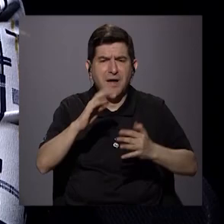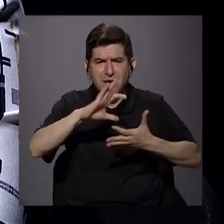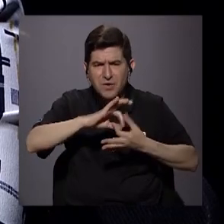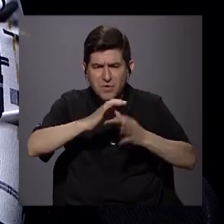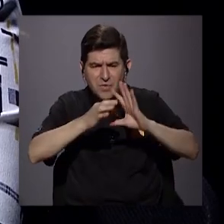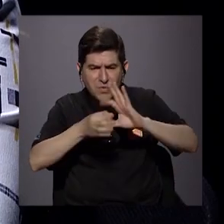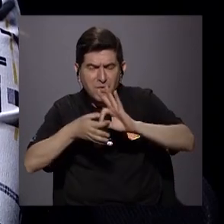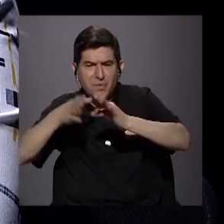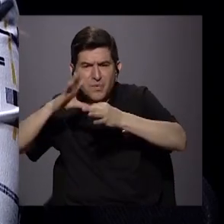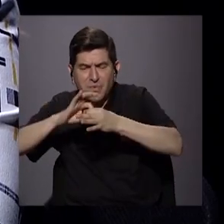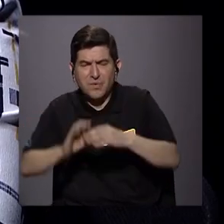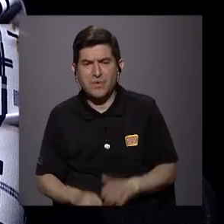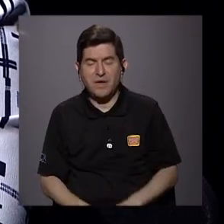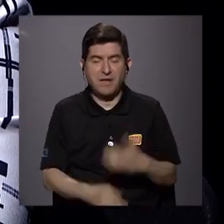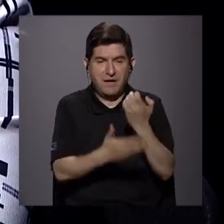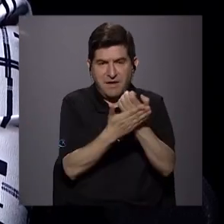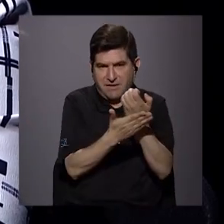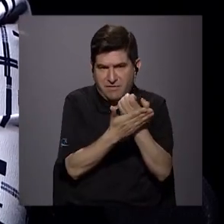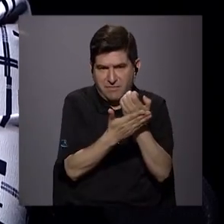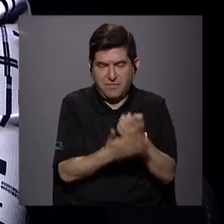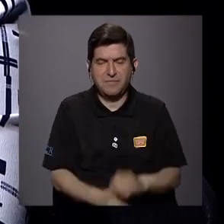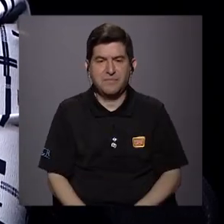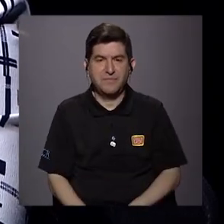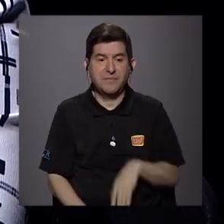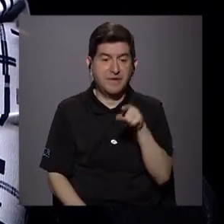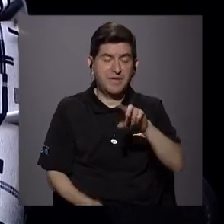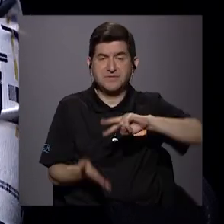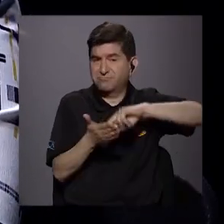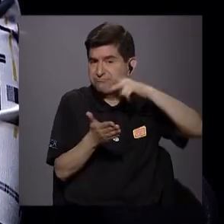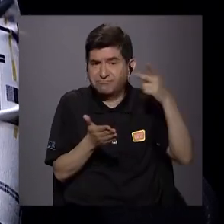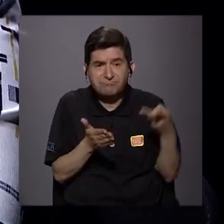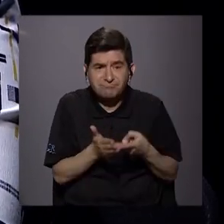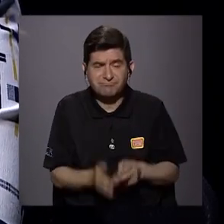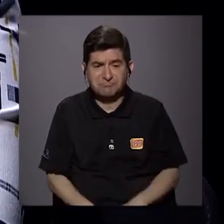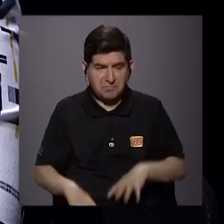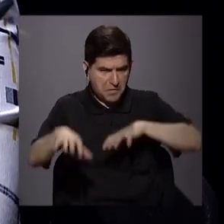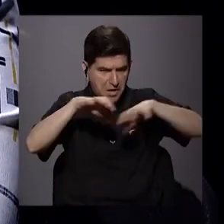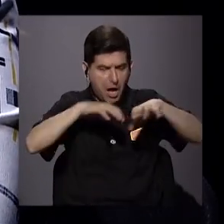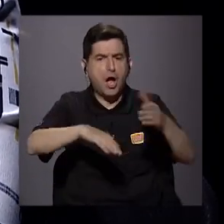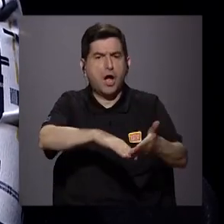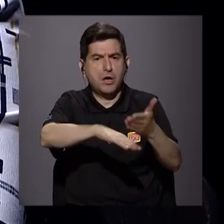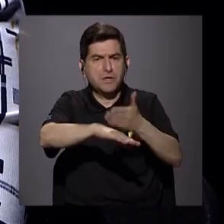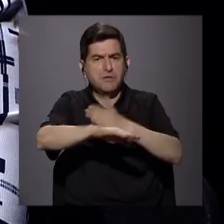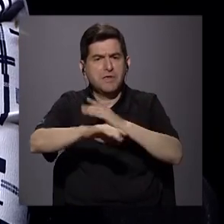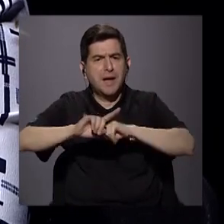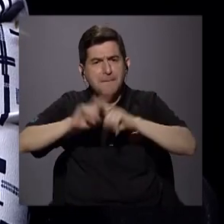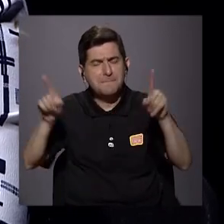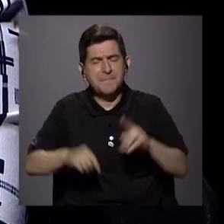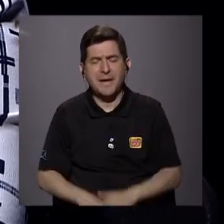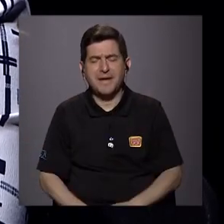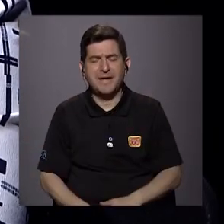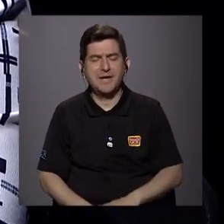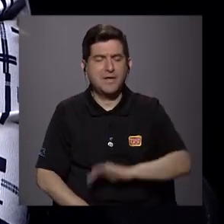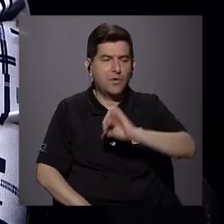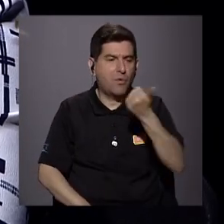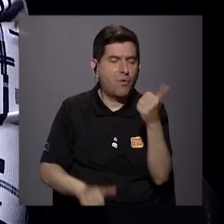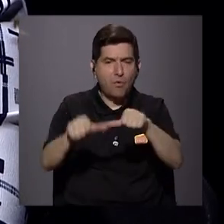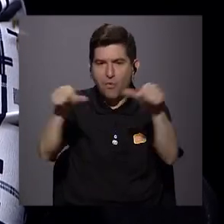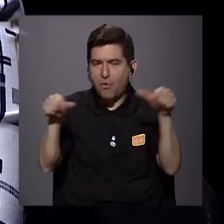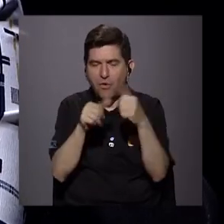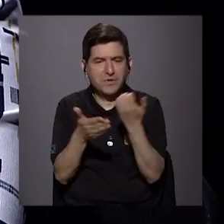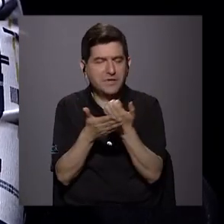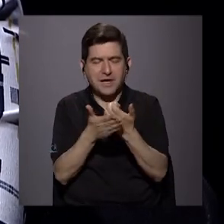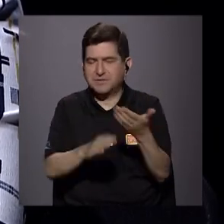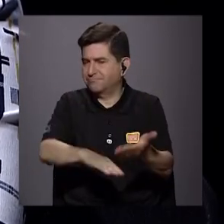entre la economía, ¿verdad? Y esto hace que a pesar de que estas actividades crezcan, el resto de la economía no crezca. Y además